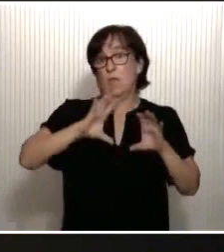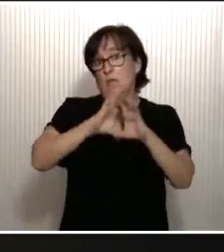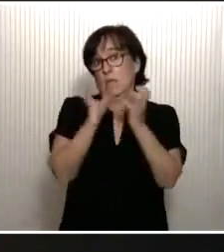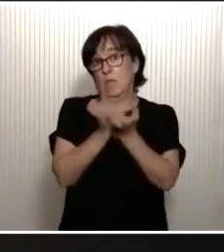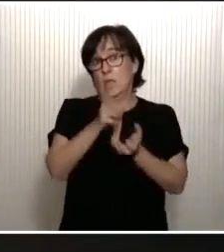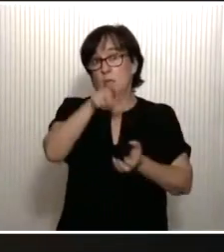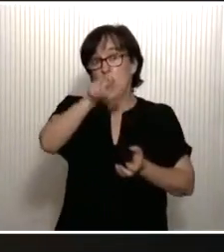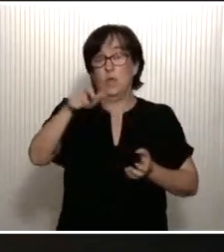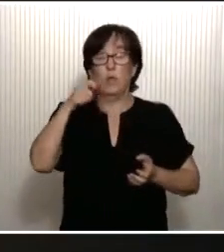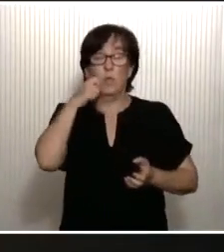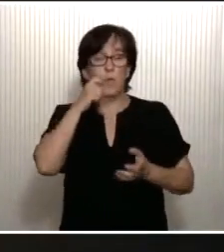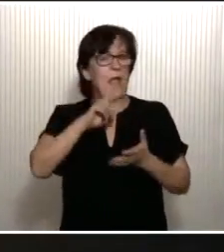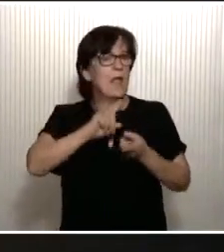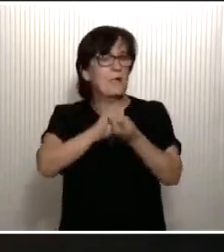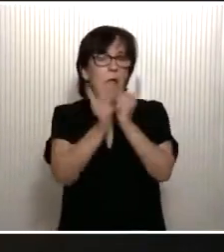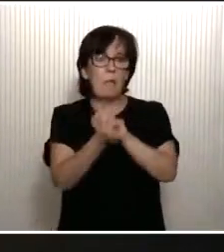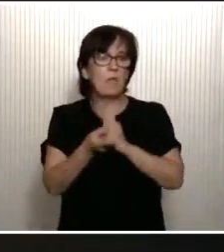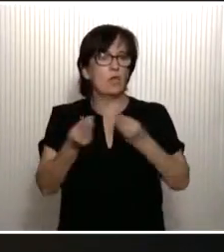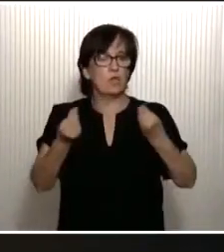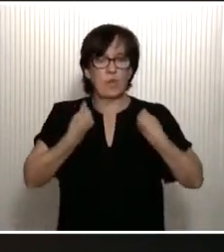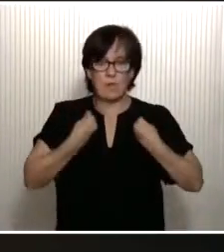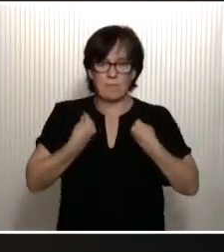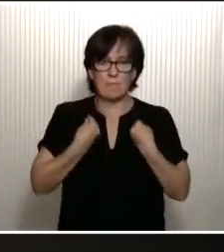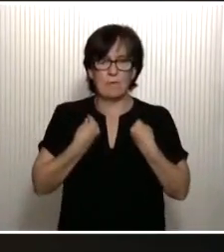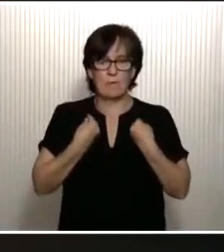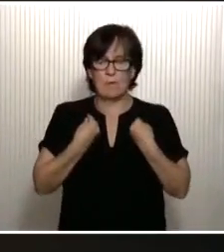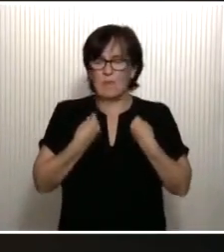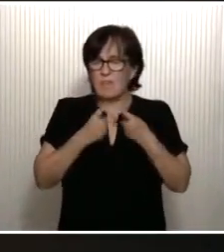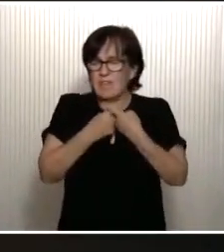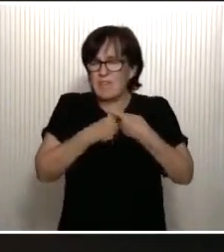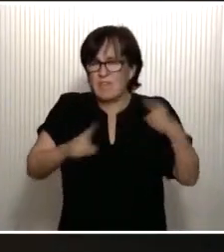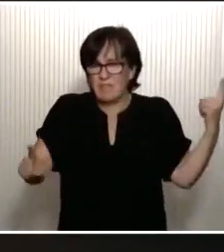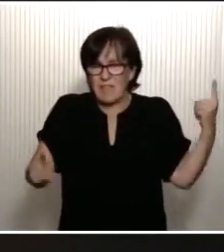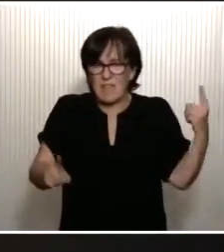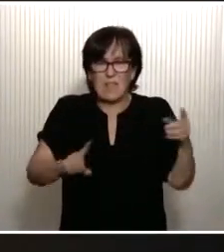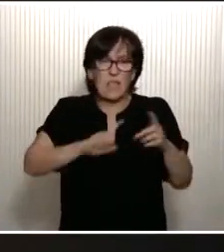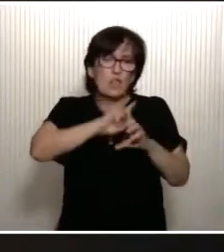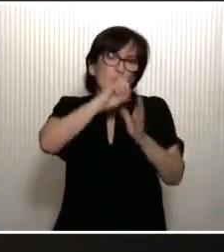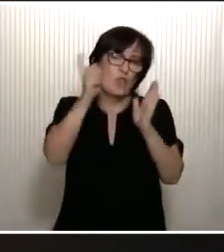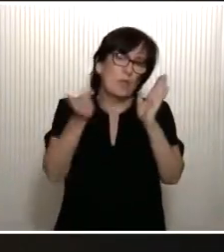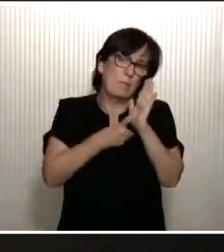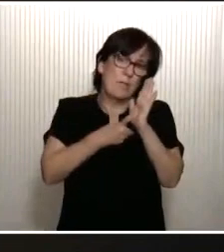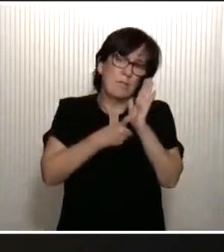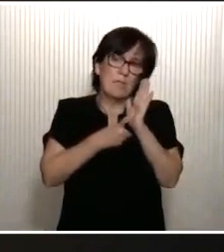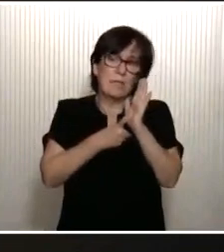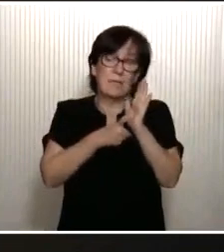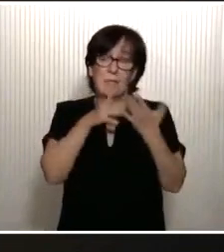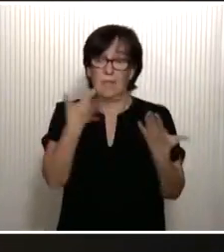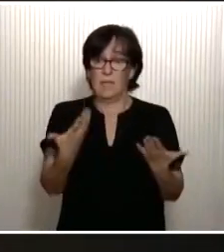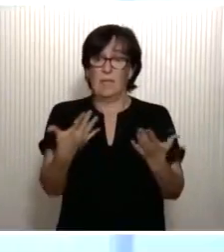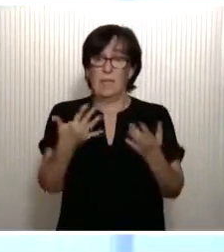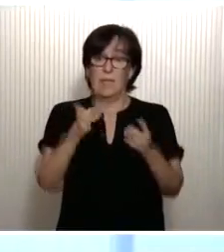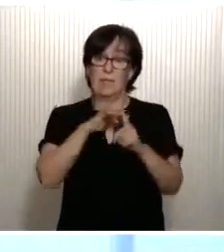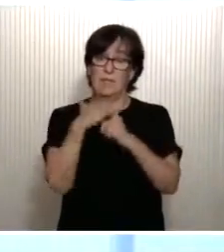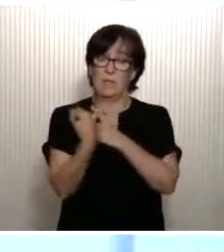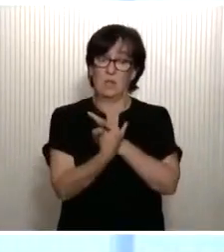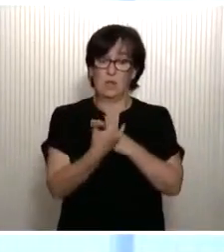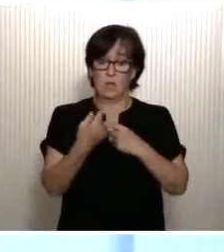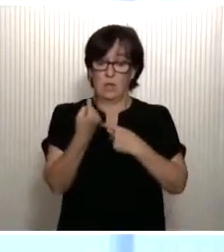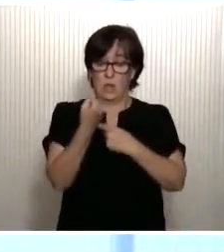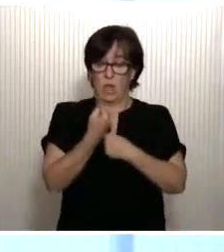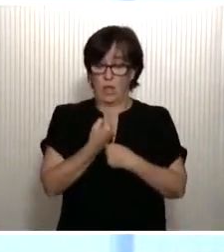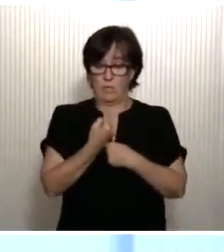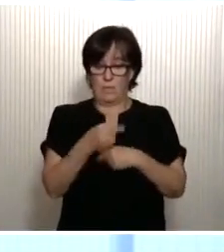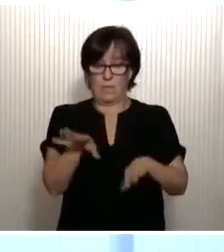humanidad, que ha trastornado nuestras vidas de lado a lado y de arriba a abajo. Y en estas circunstancias que nos obligan a